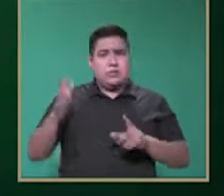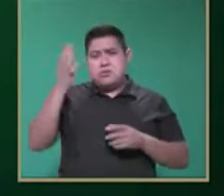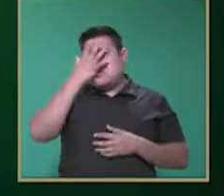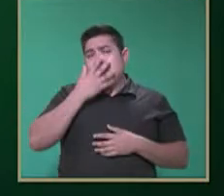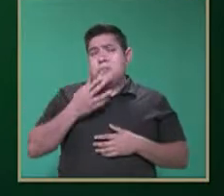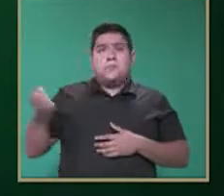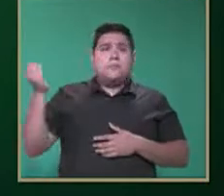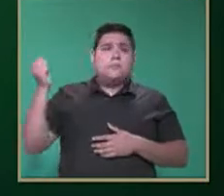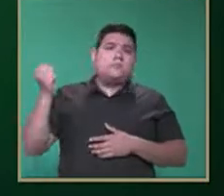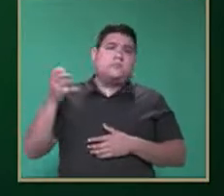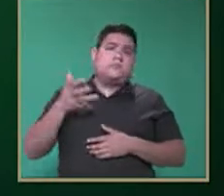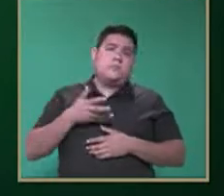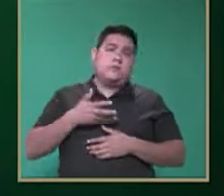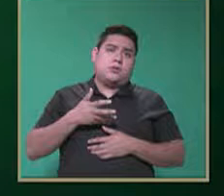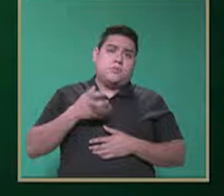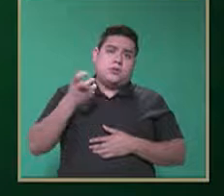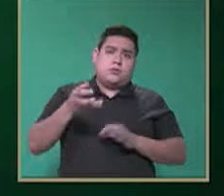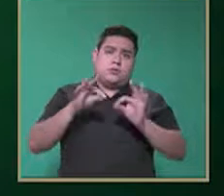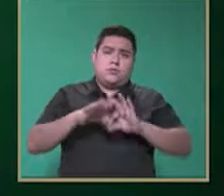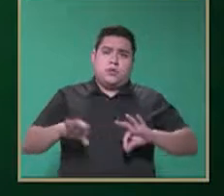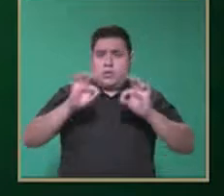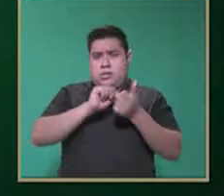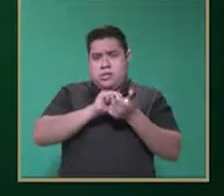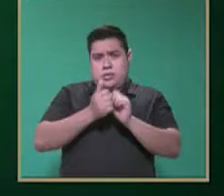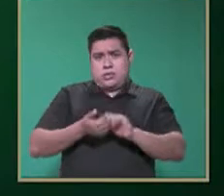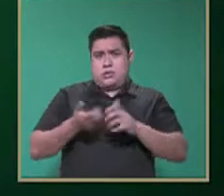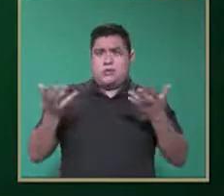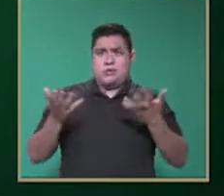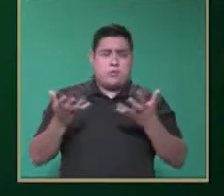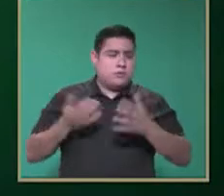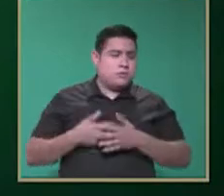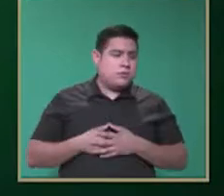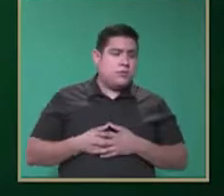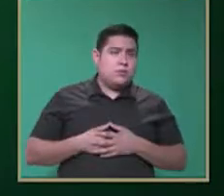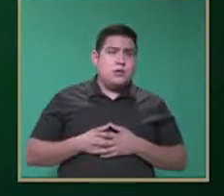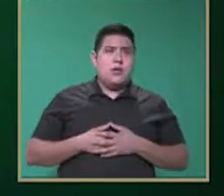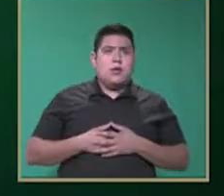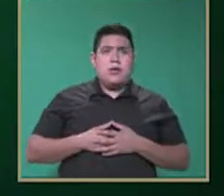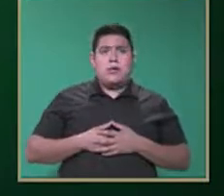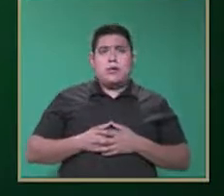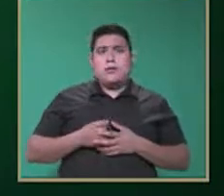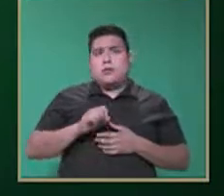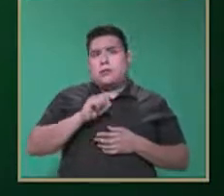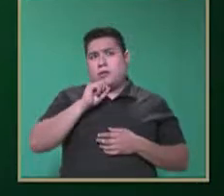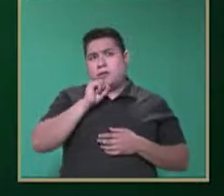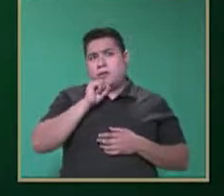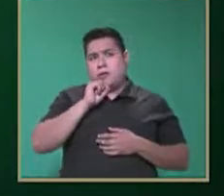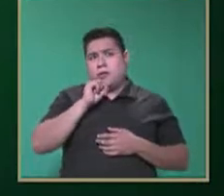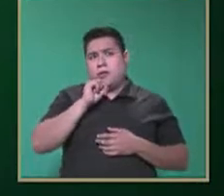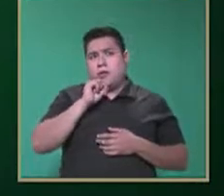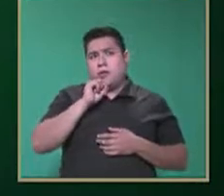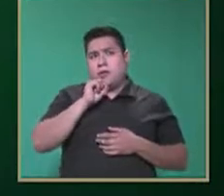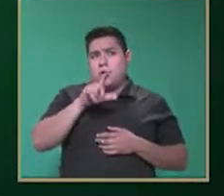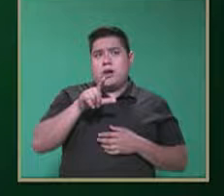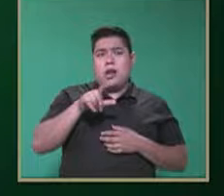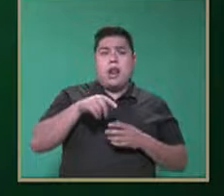eso es importante adecuarlas. Estructurar los mensajes y expresarnos de manera clara y precisa